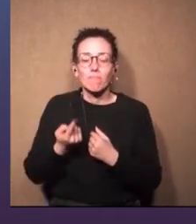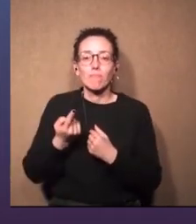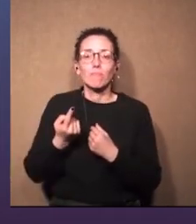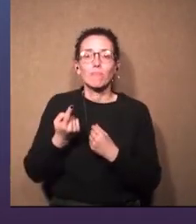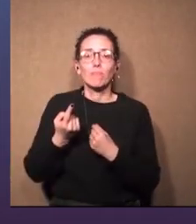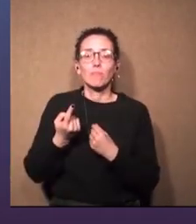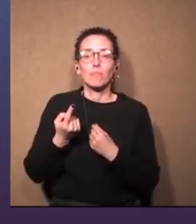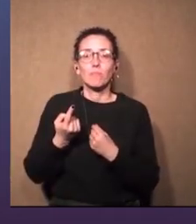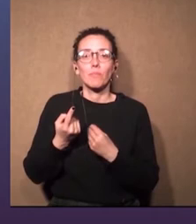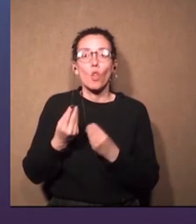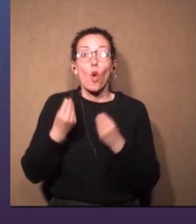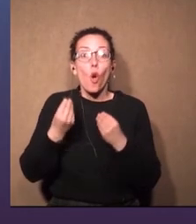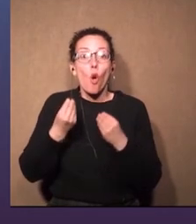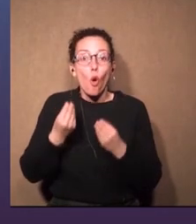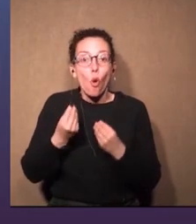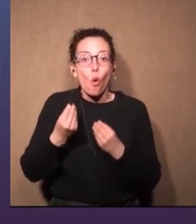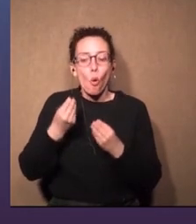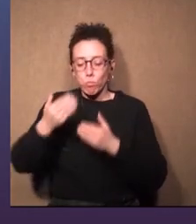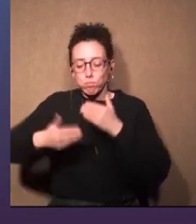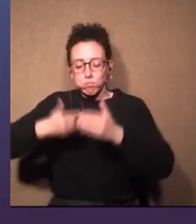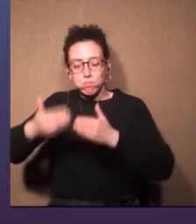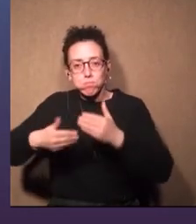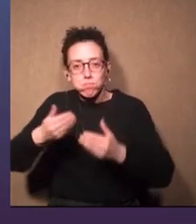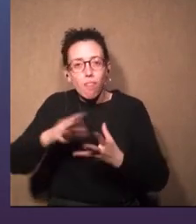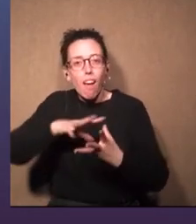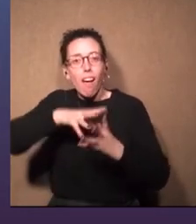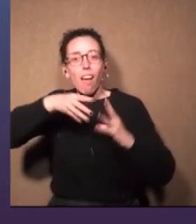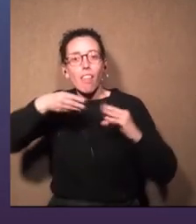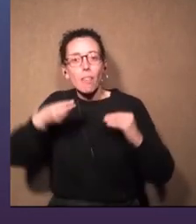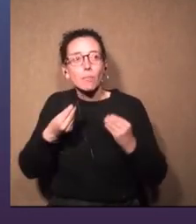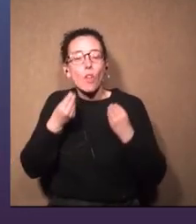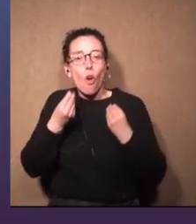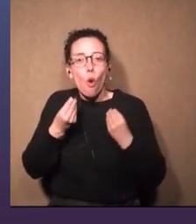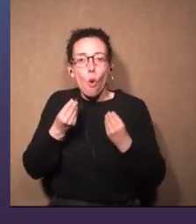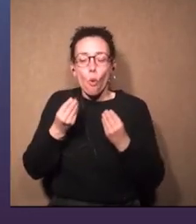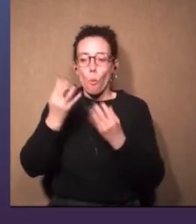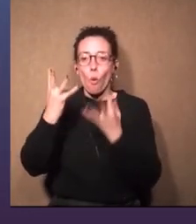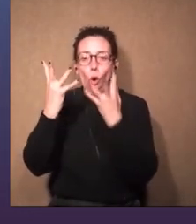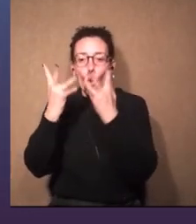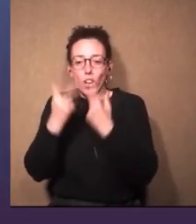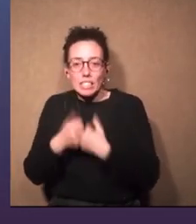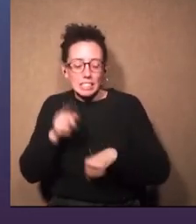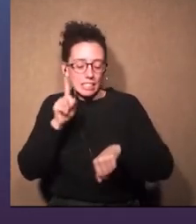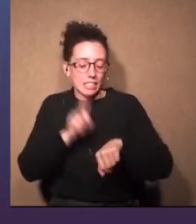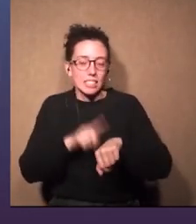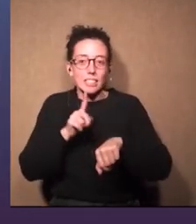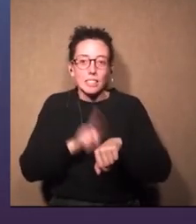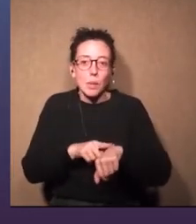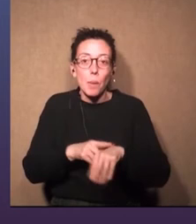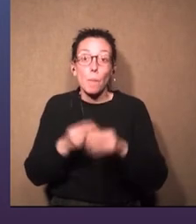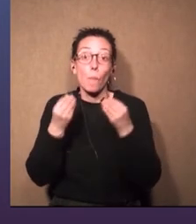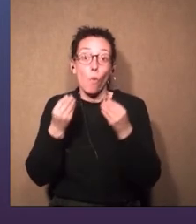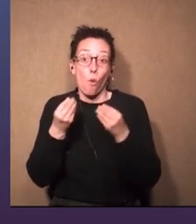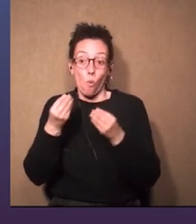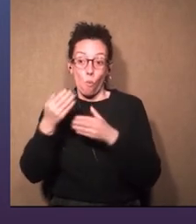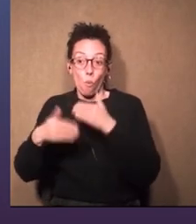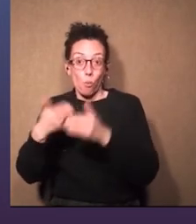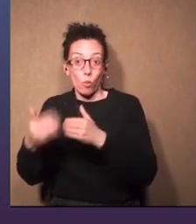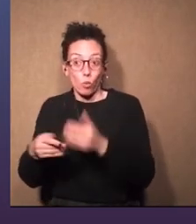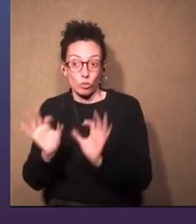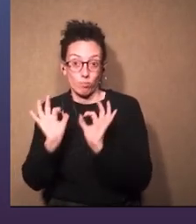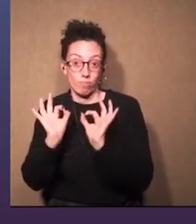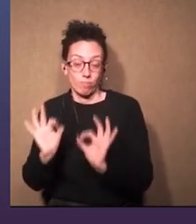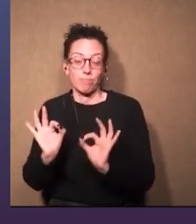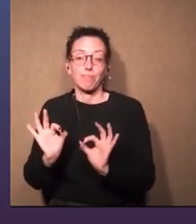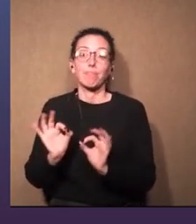cómo uno tiene y la cómo programarse para llegar en tiempo y forma con con